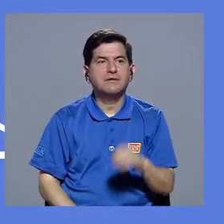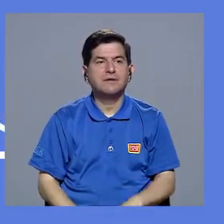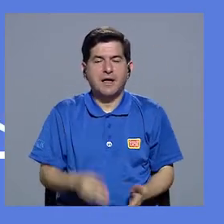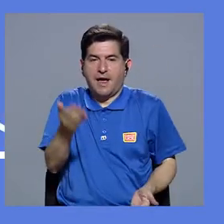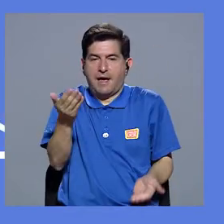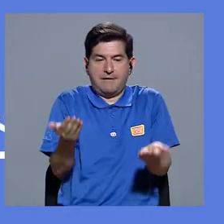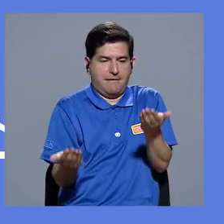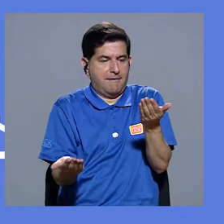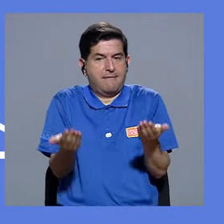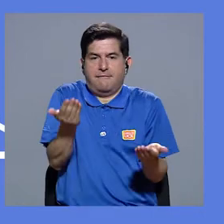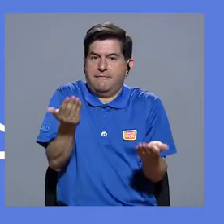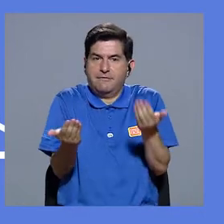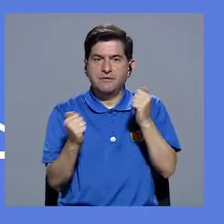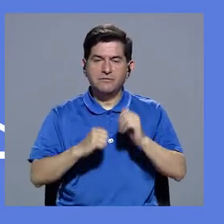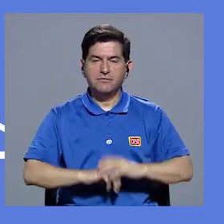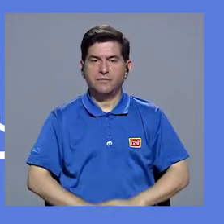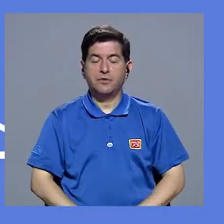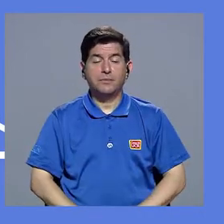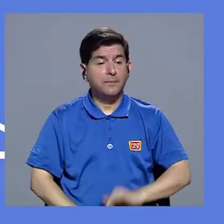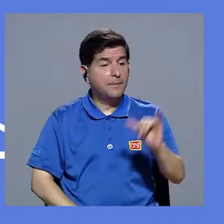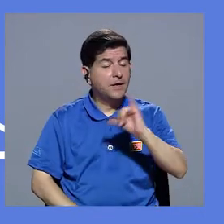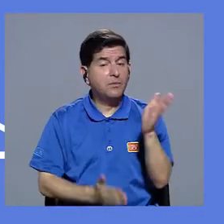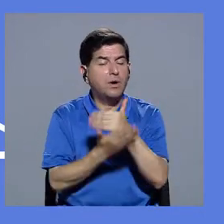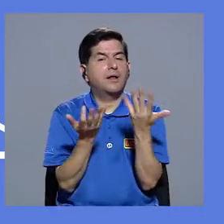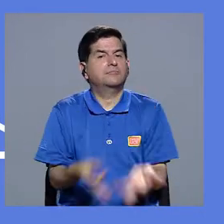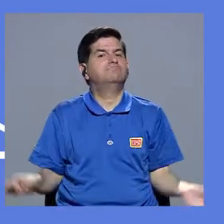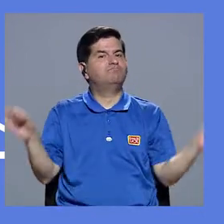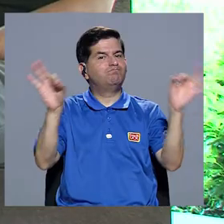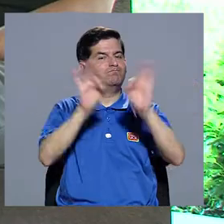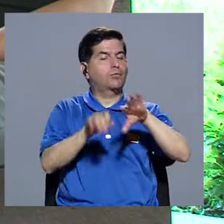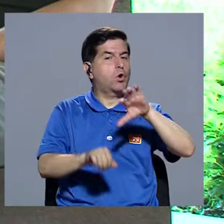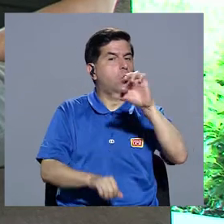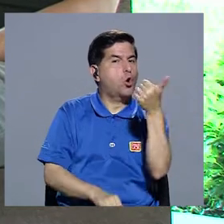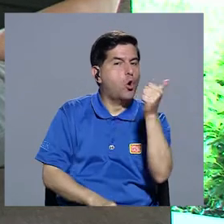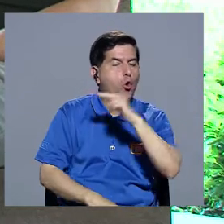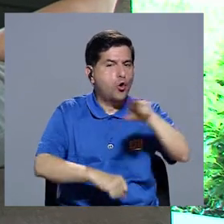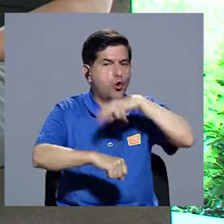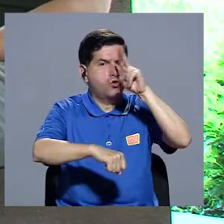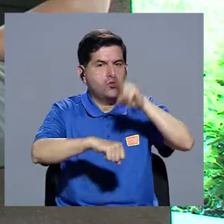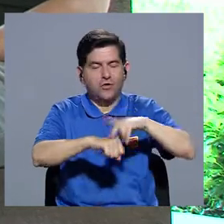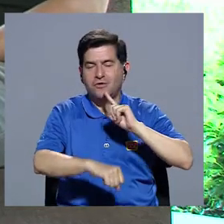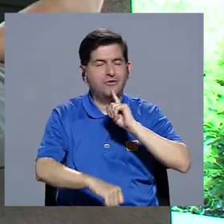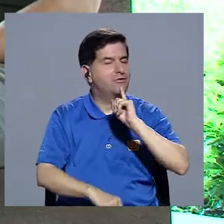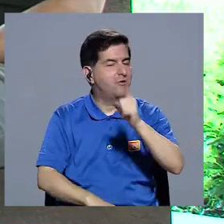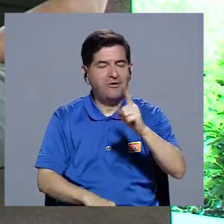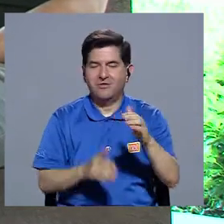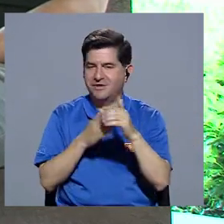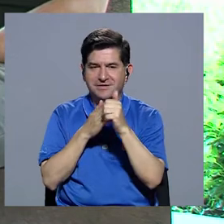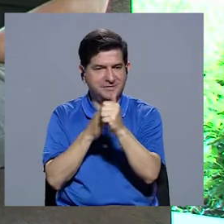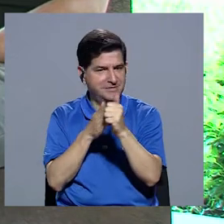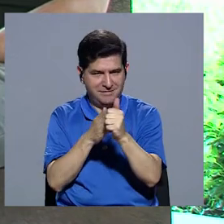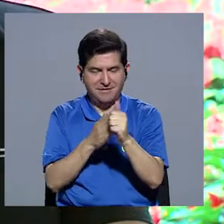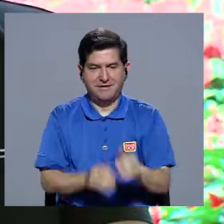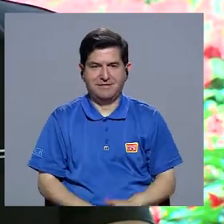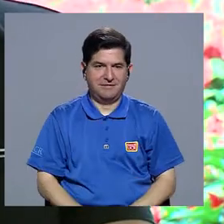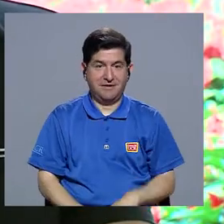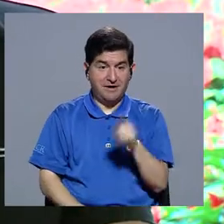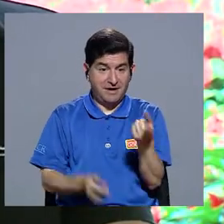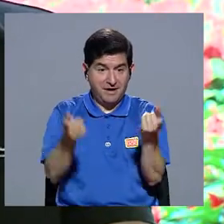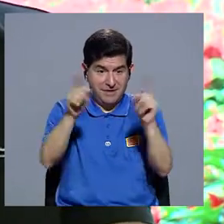balance, equilibrio. Y también hay algo muy importante, otro ejercicio que por lo general no lo mencionan estas guías del grupo